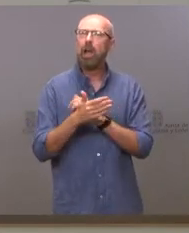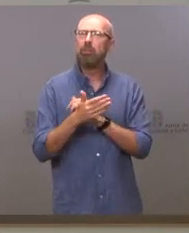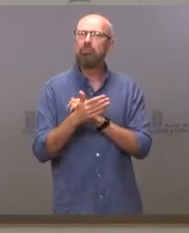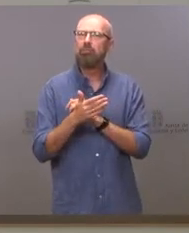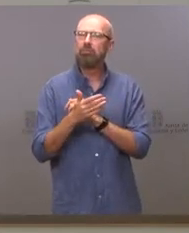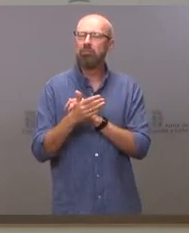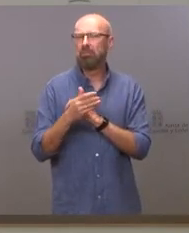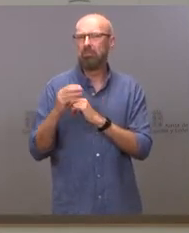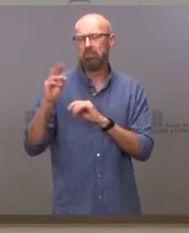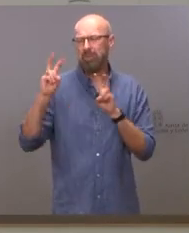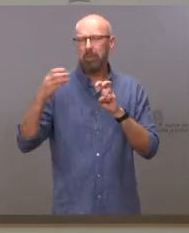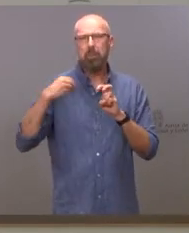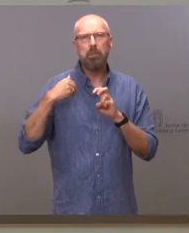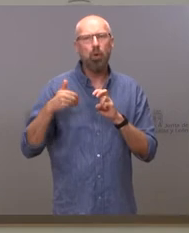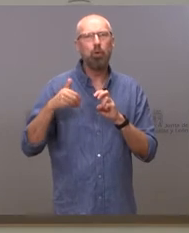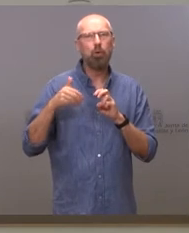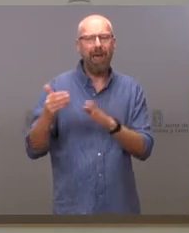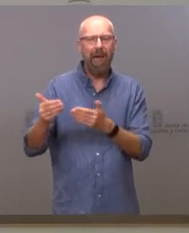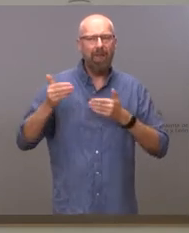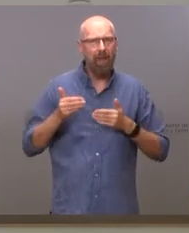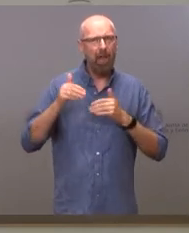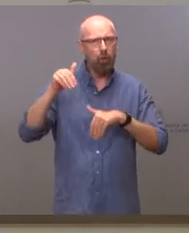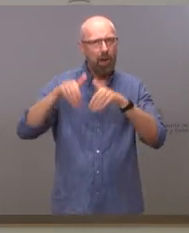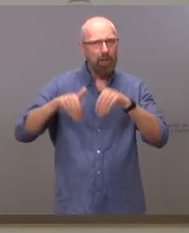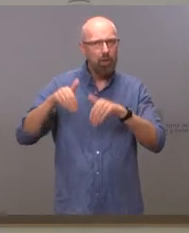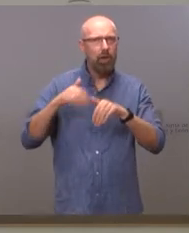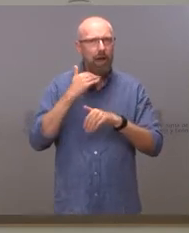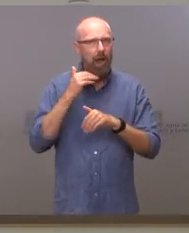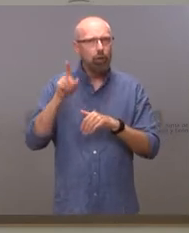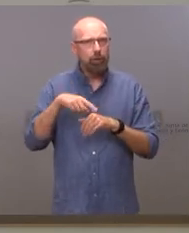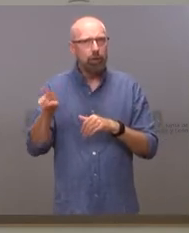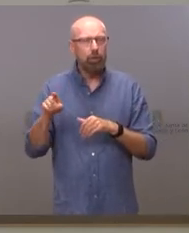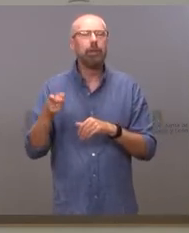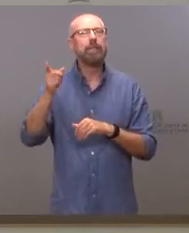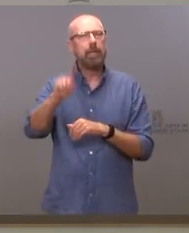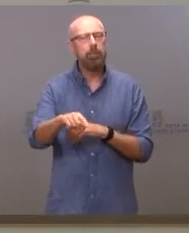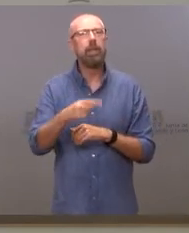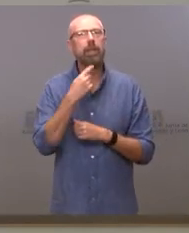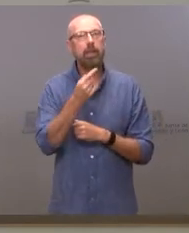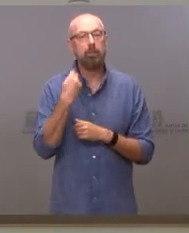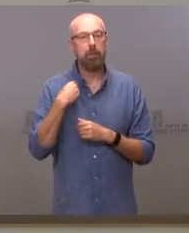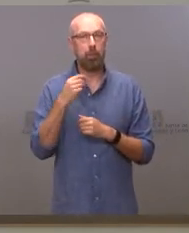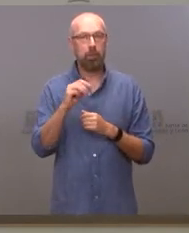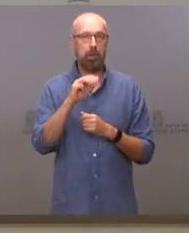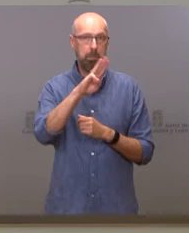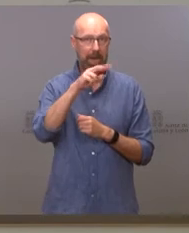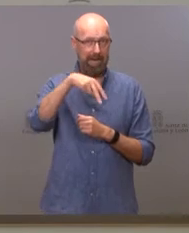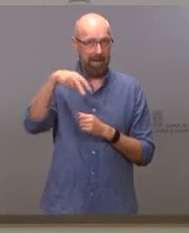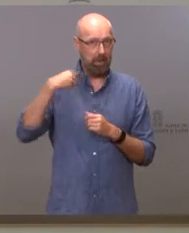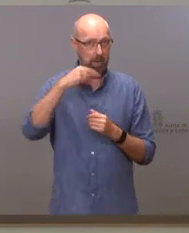Y también me gustaría saber qué tiene usted que decir a aquellos que han augurado después de que se aprobara esta PNL, que no